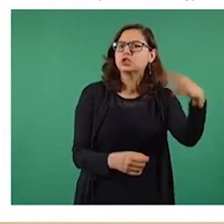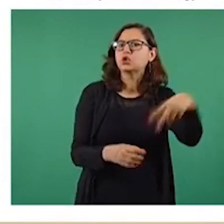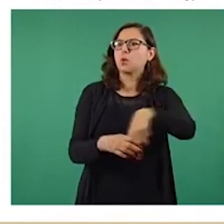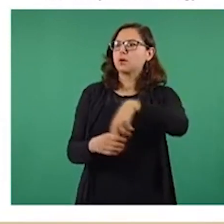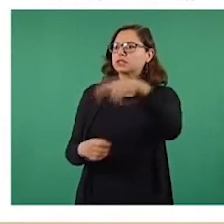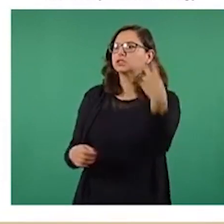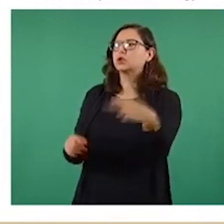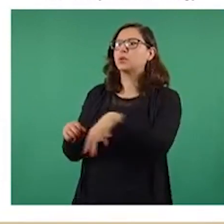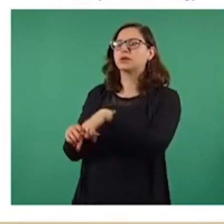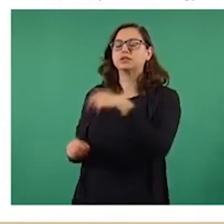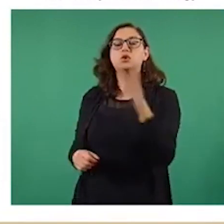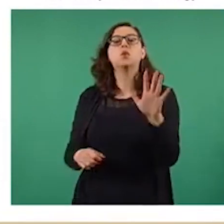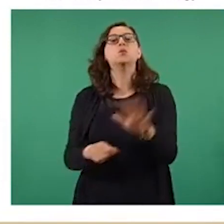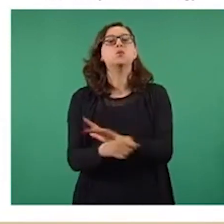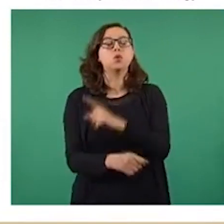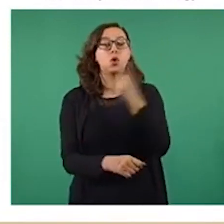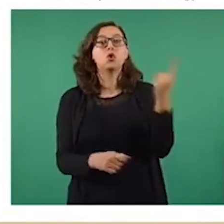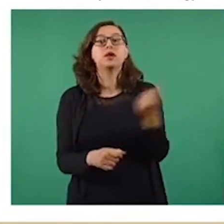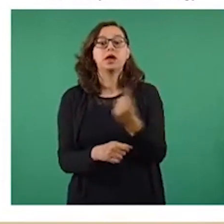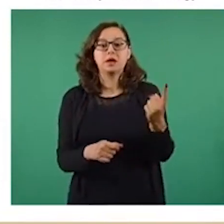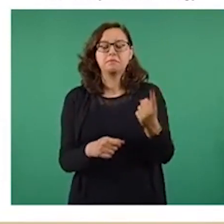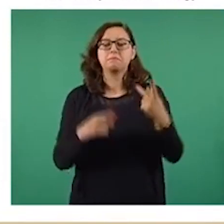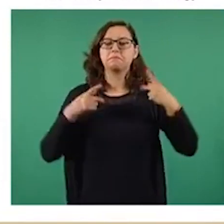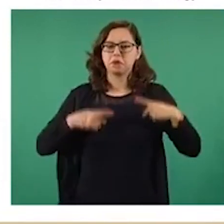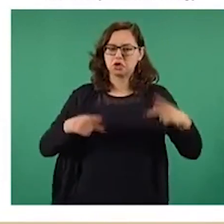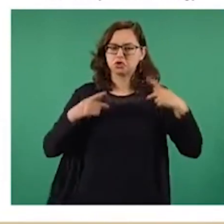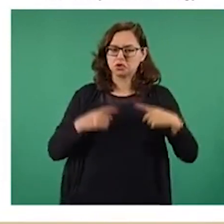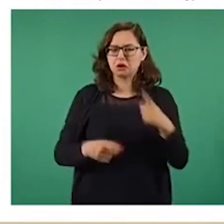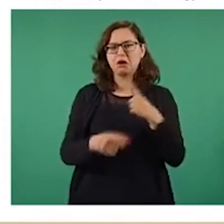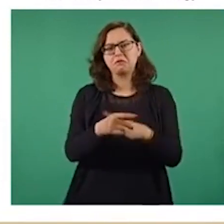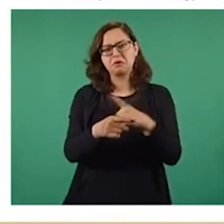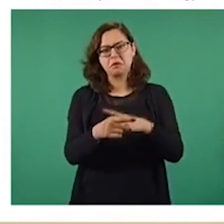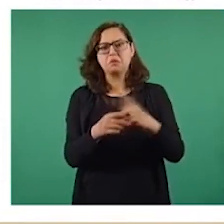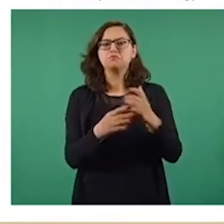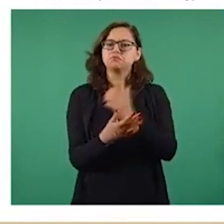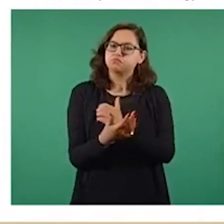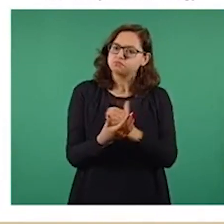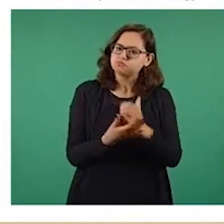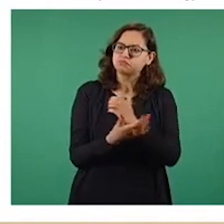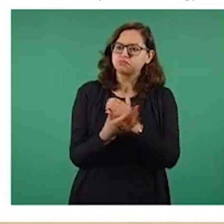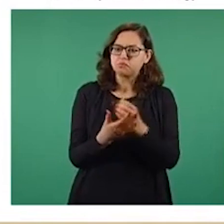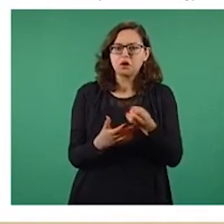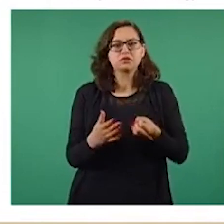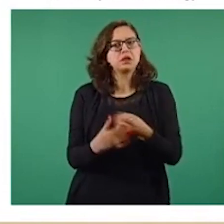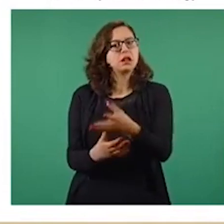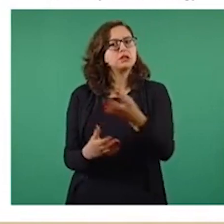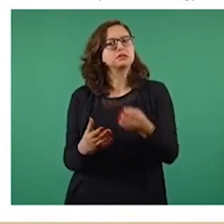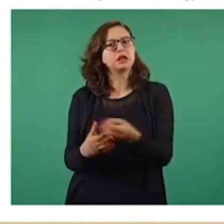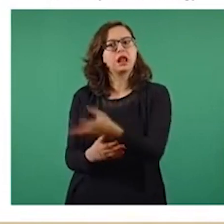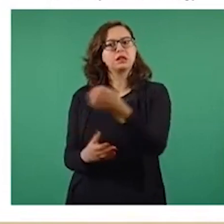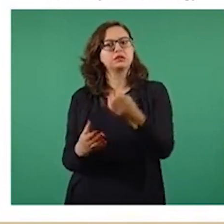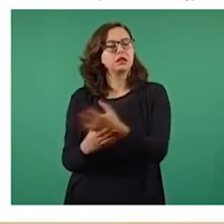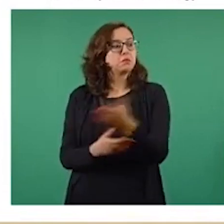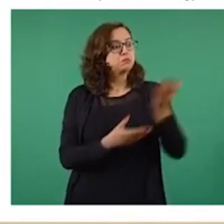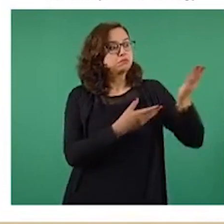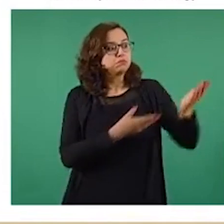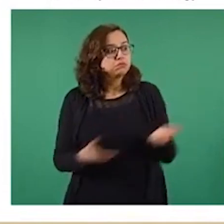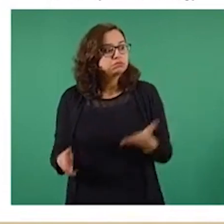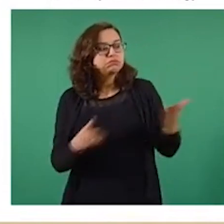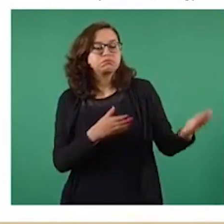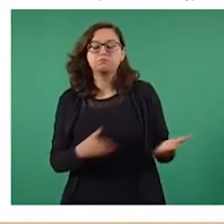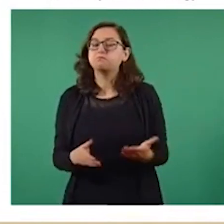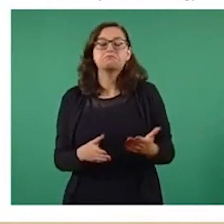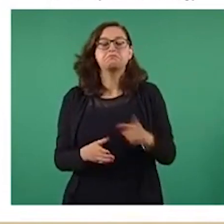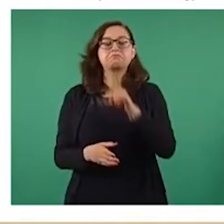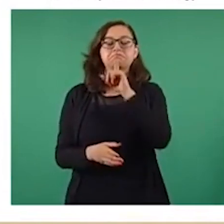que se dan de alta con recuperación que personas que ingresan de primera vez por tener COVID.